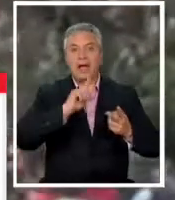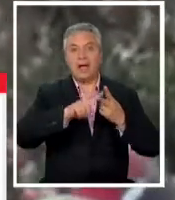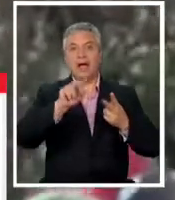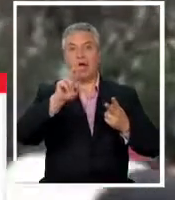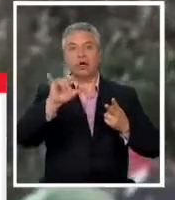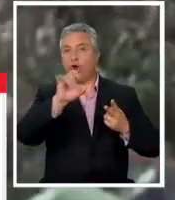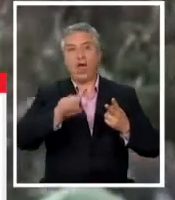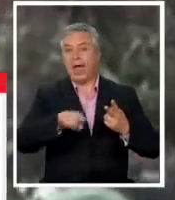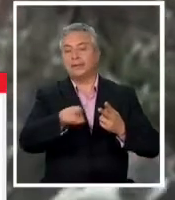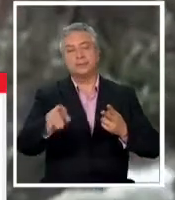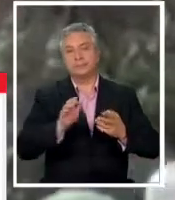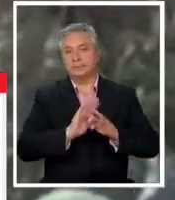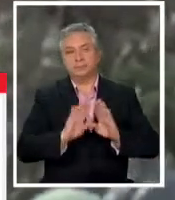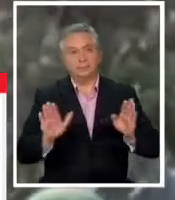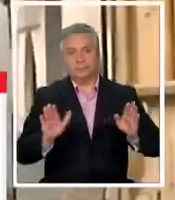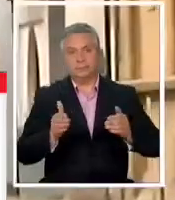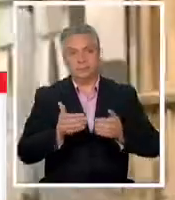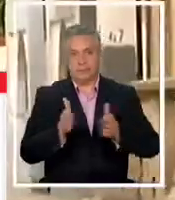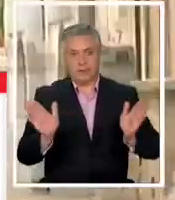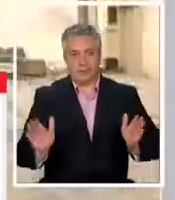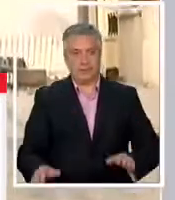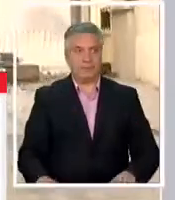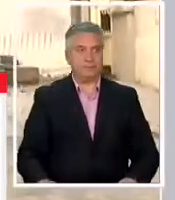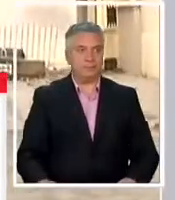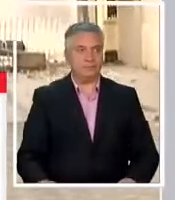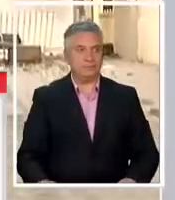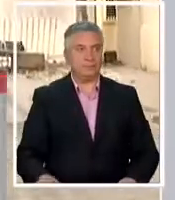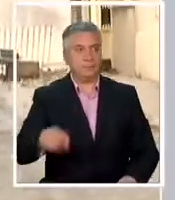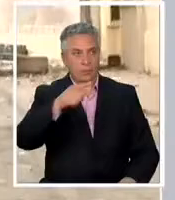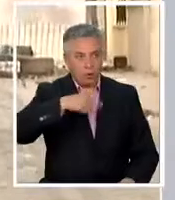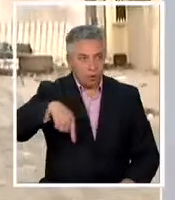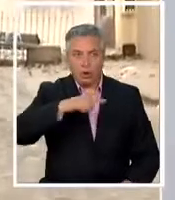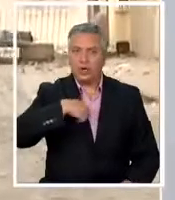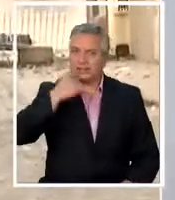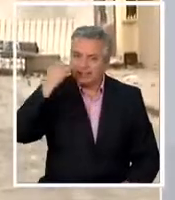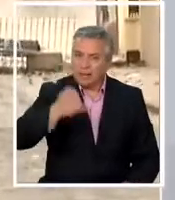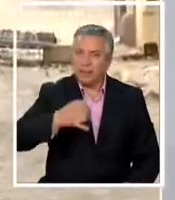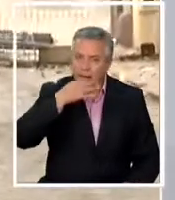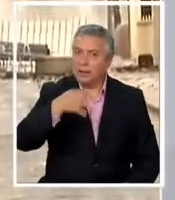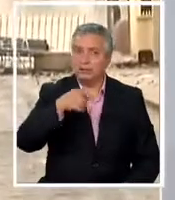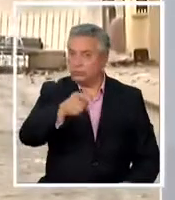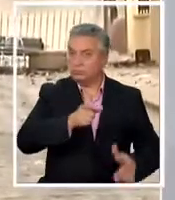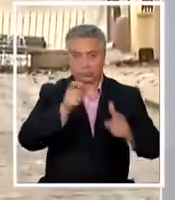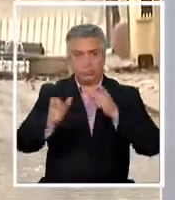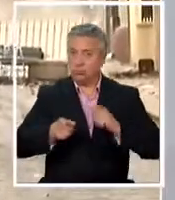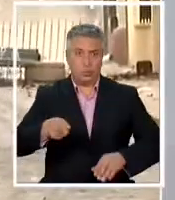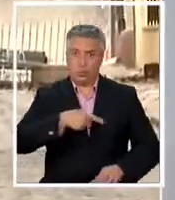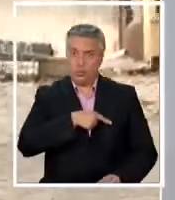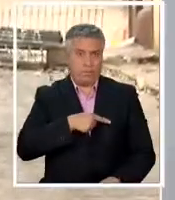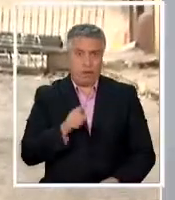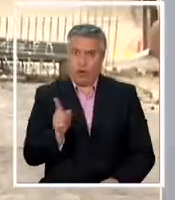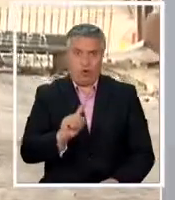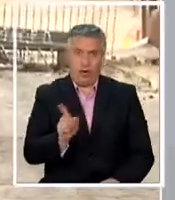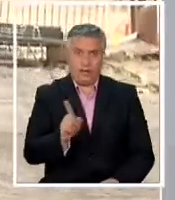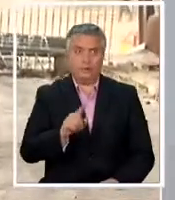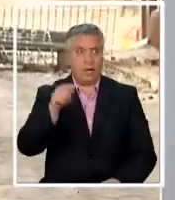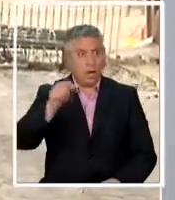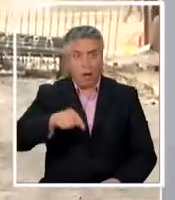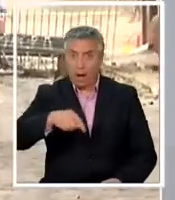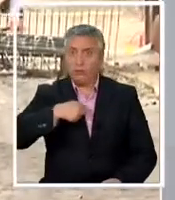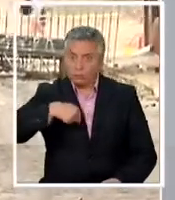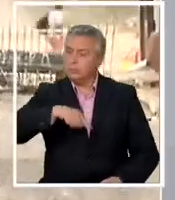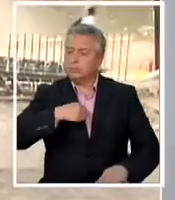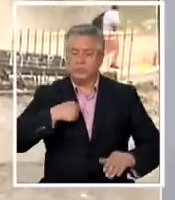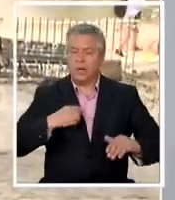tres imputados nosotros siempre dijimos que los chiquillos no eran culpables ahora estamos felices